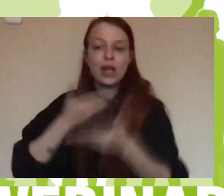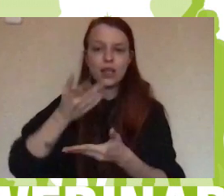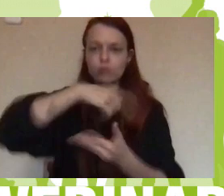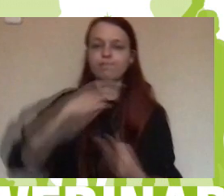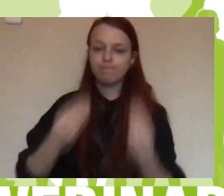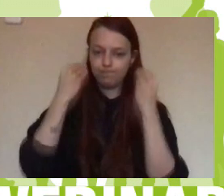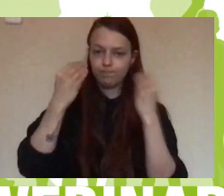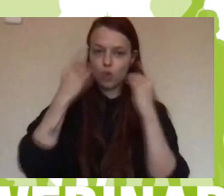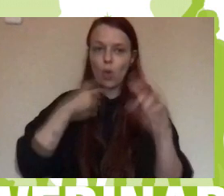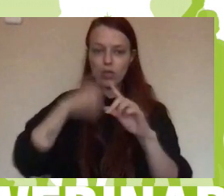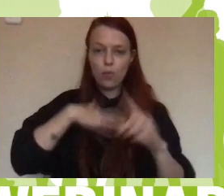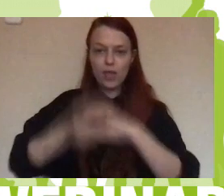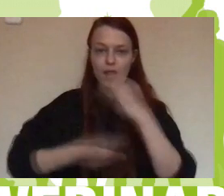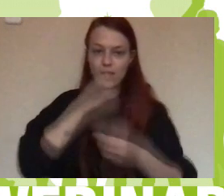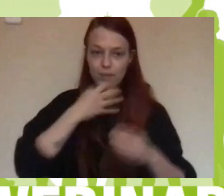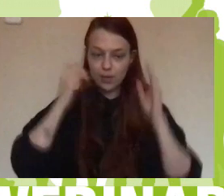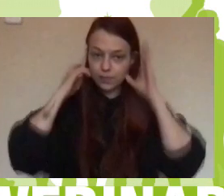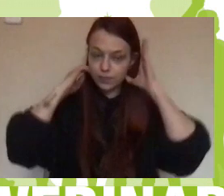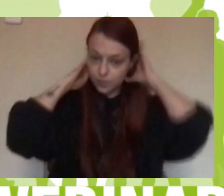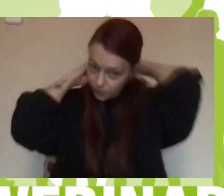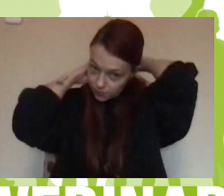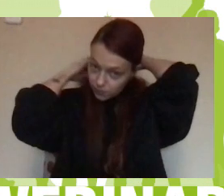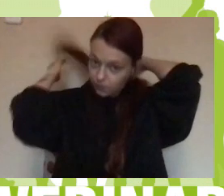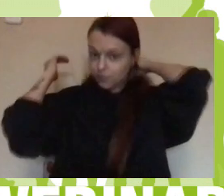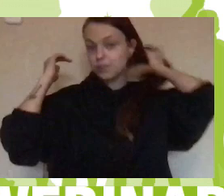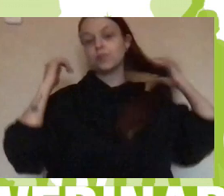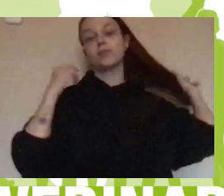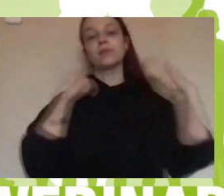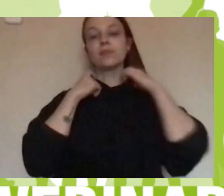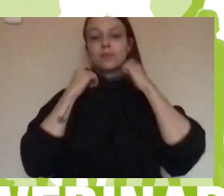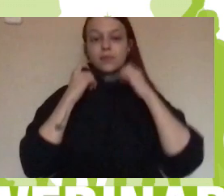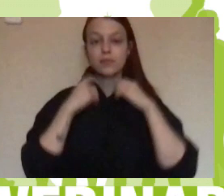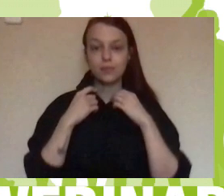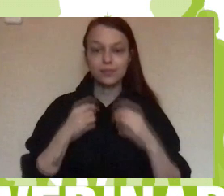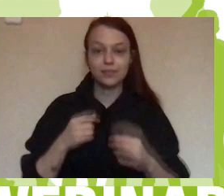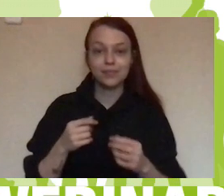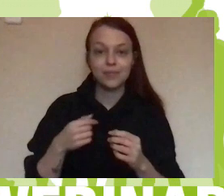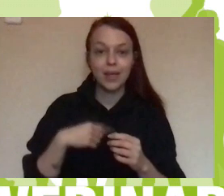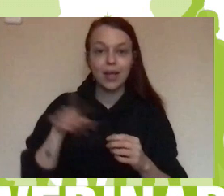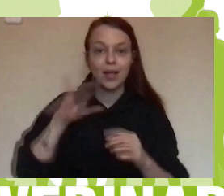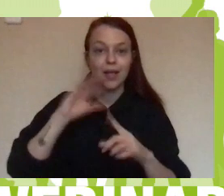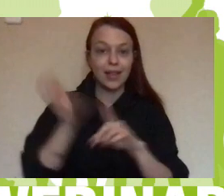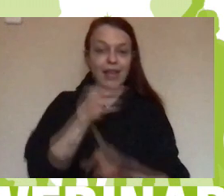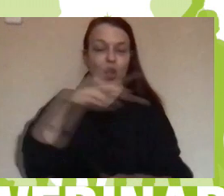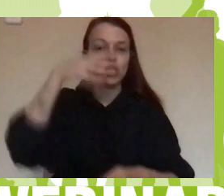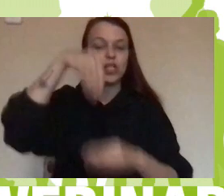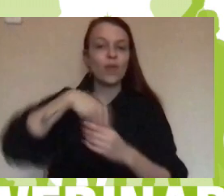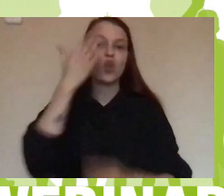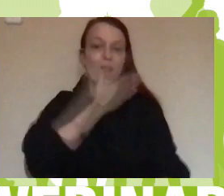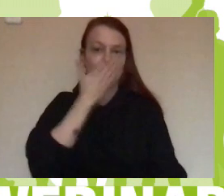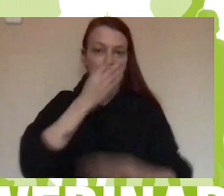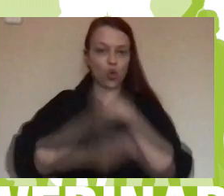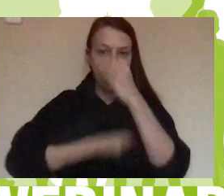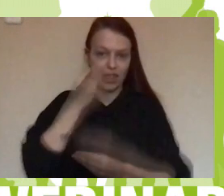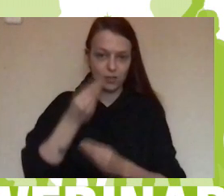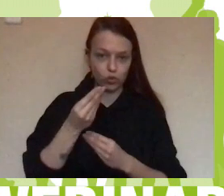El primer paso que dimos con el contrato programa fue un autodiagnóstico del centro a través del documento del INDES y eso nos